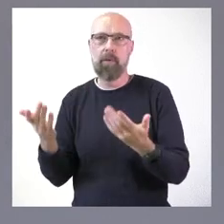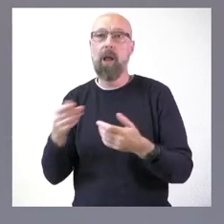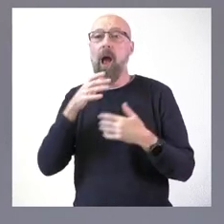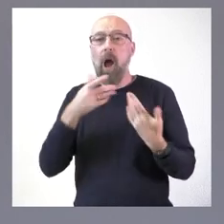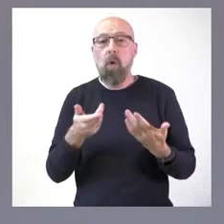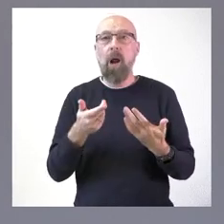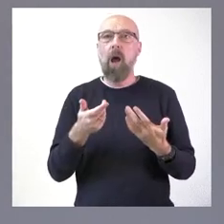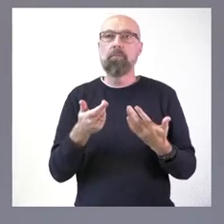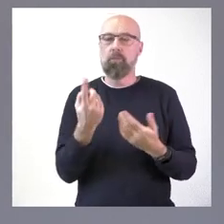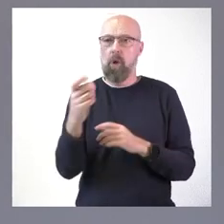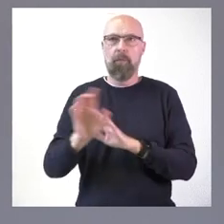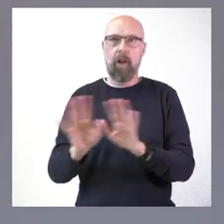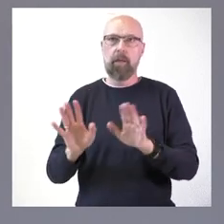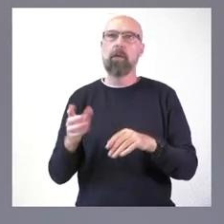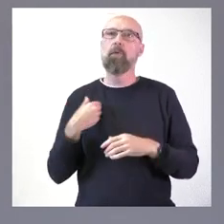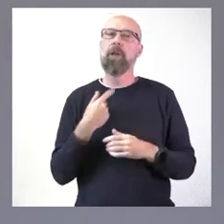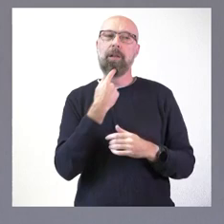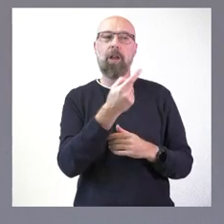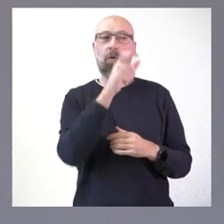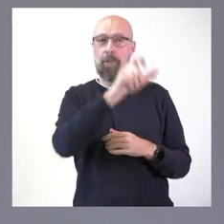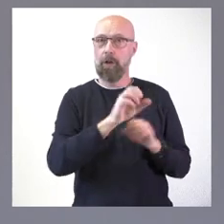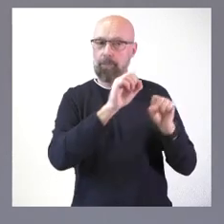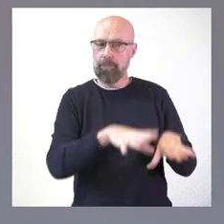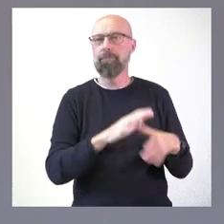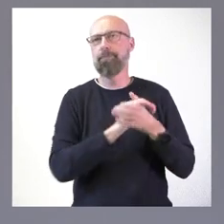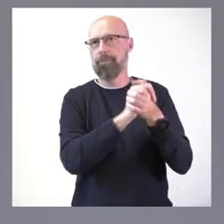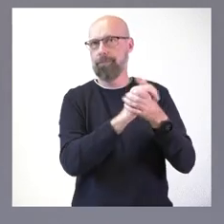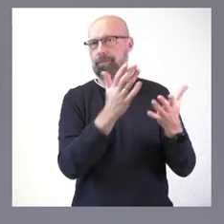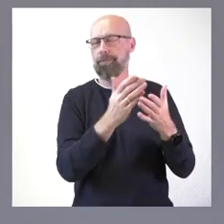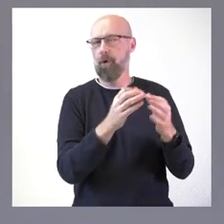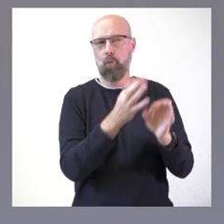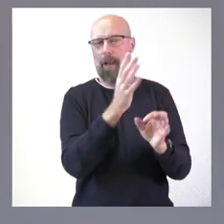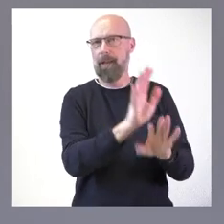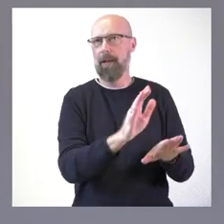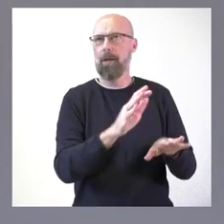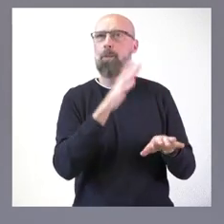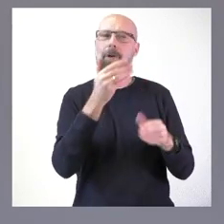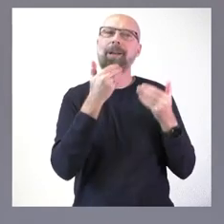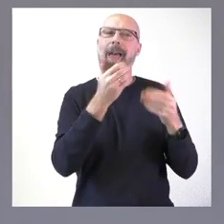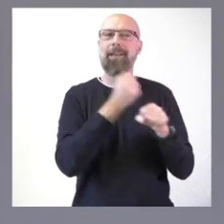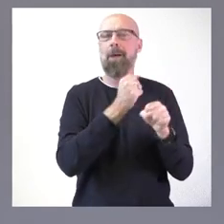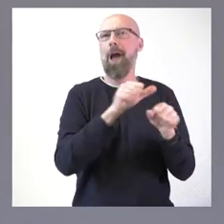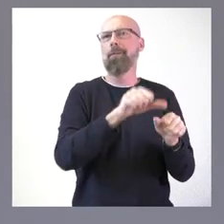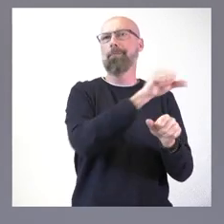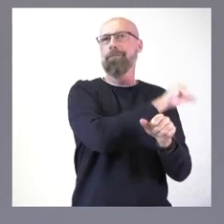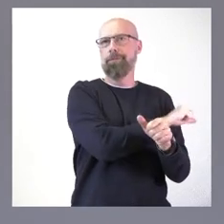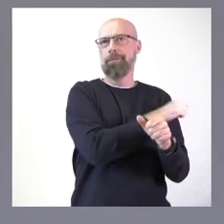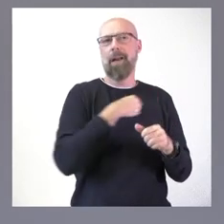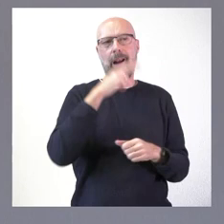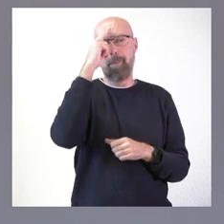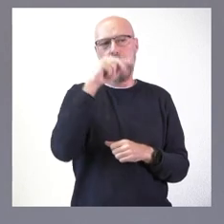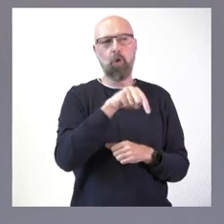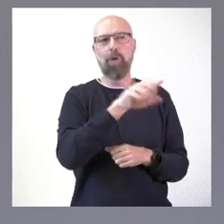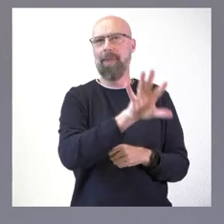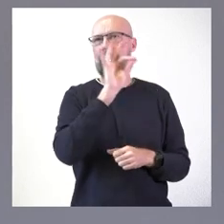es. Le deseamos la mejor de las suertes. Le agradecemos el trabajo todo este tiempo y respetamos su decisión